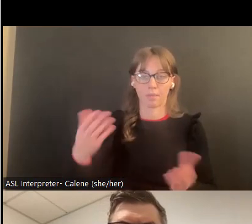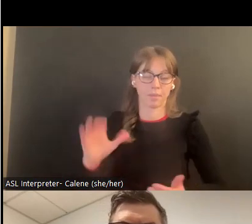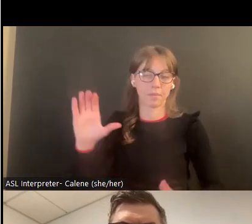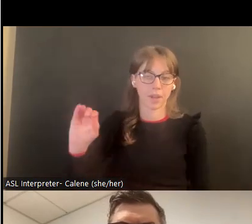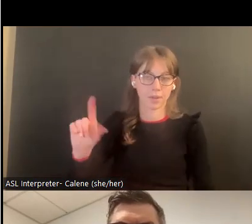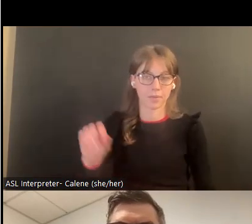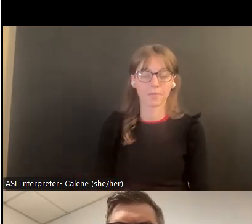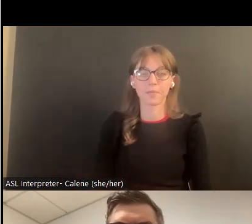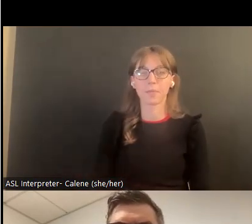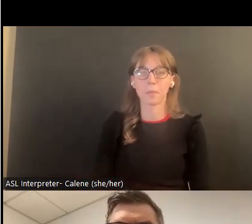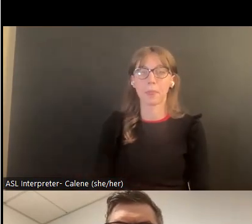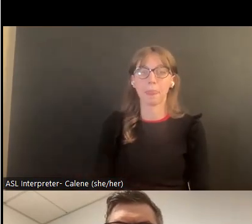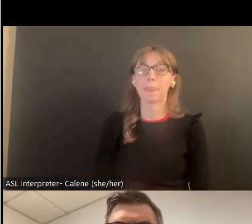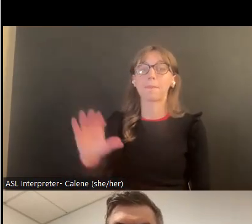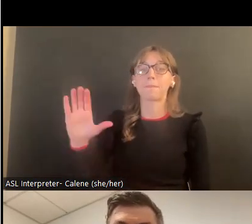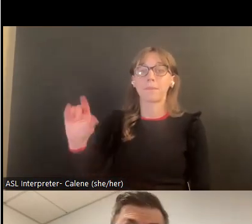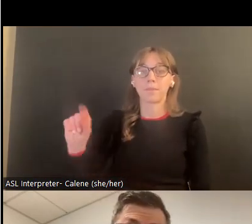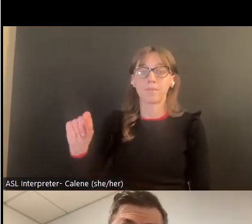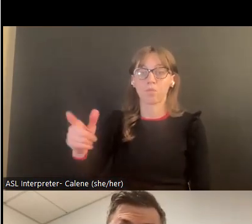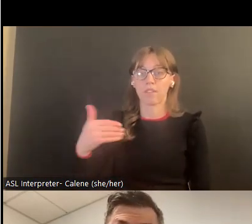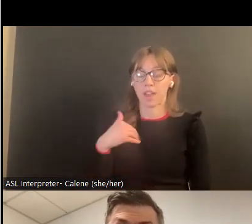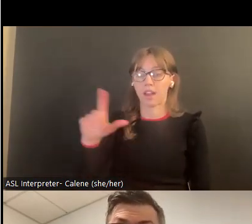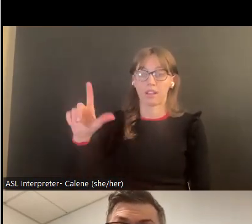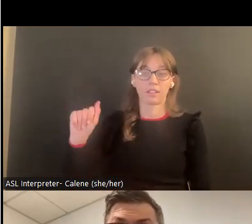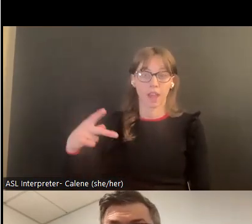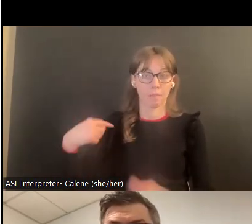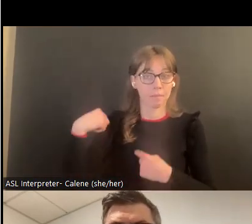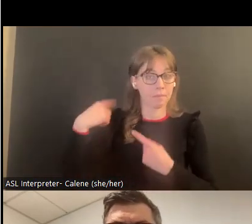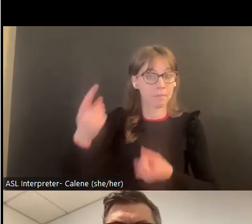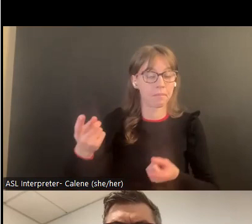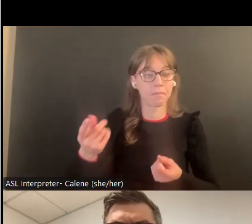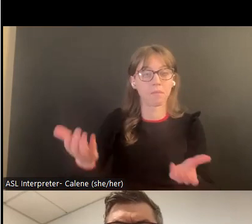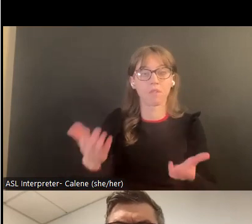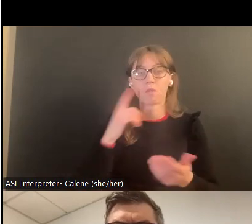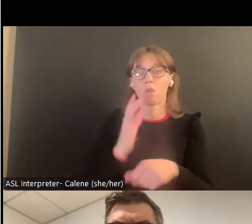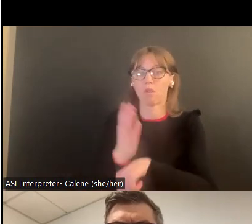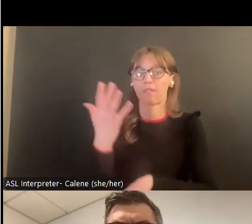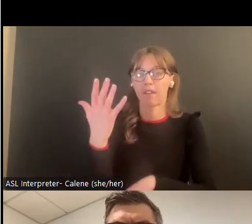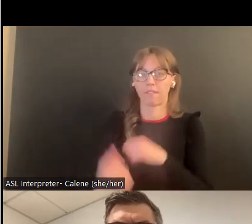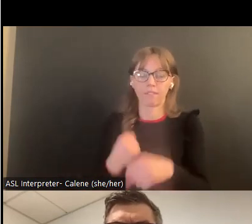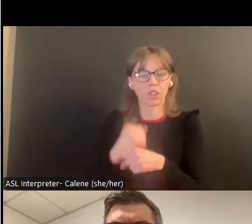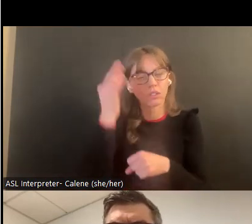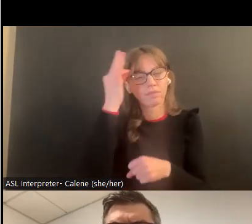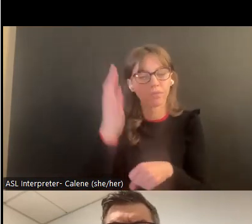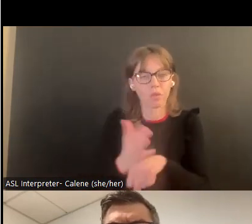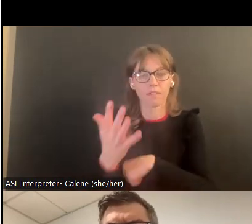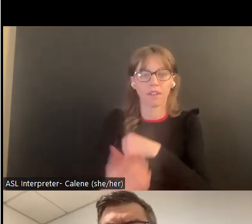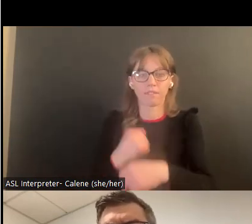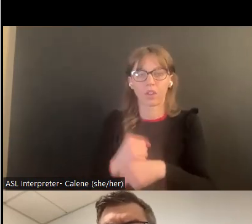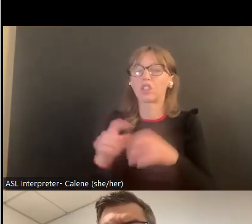vamos a hablar un poco de lo que es el programa LAB en Colorado Colorado ha tenido LAB en el estado